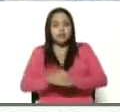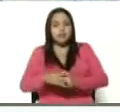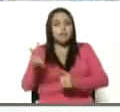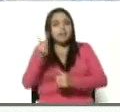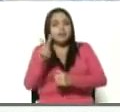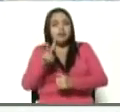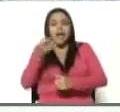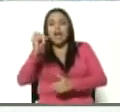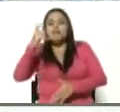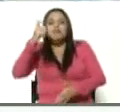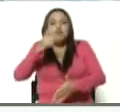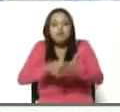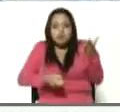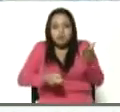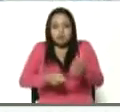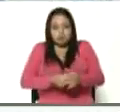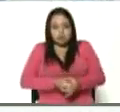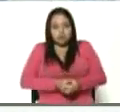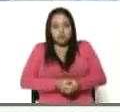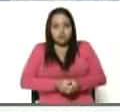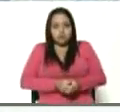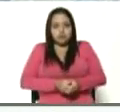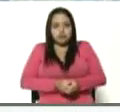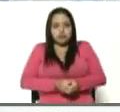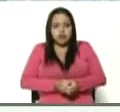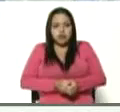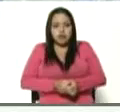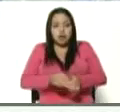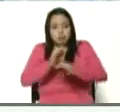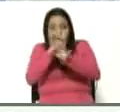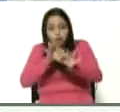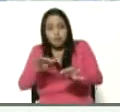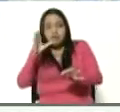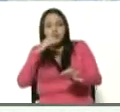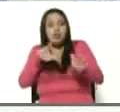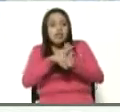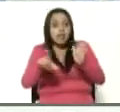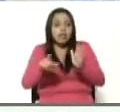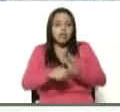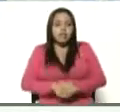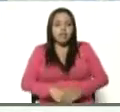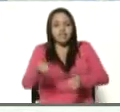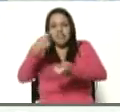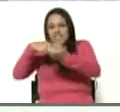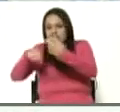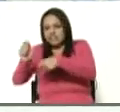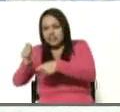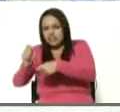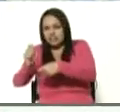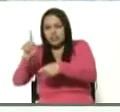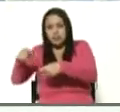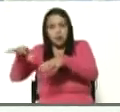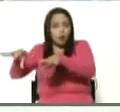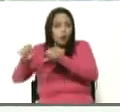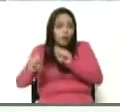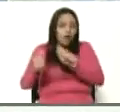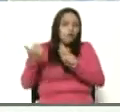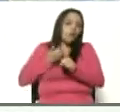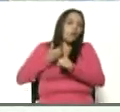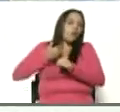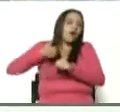se le ha prohibido, por vías ilegales, importar cualquier